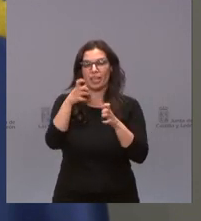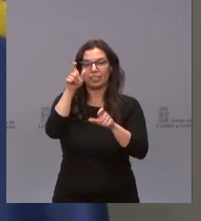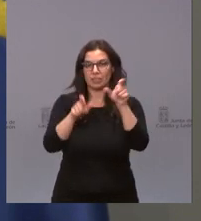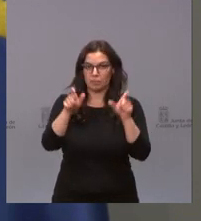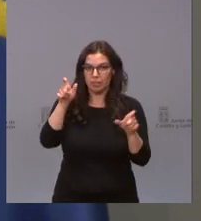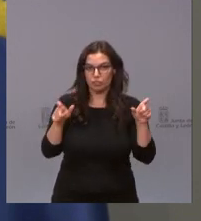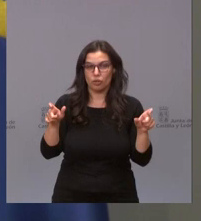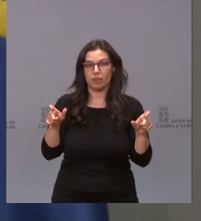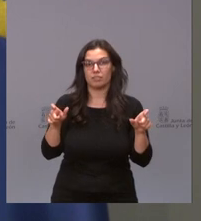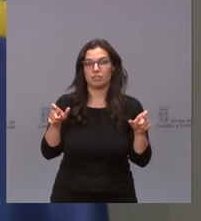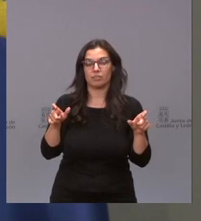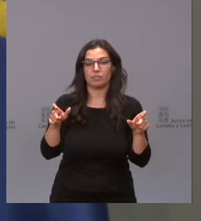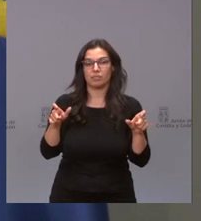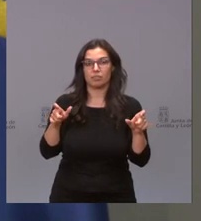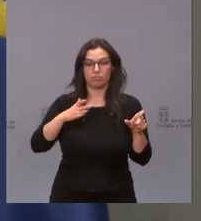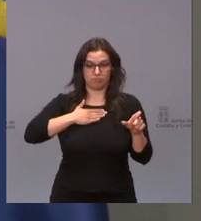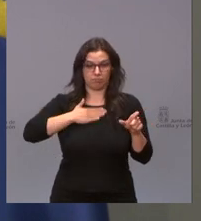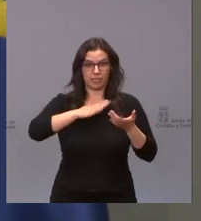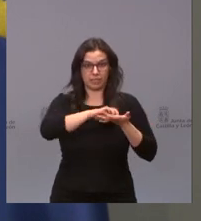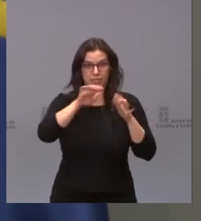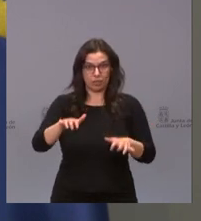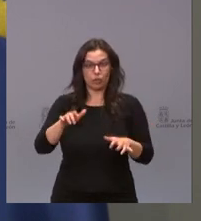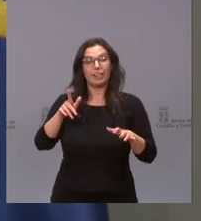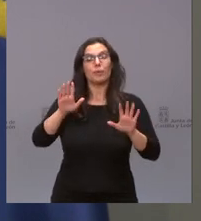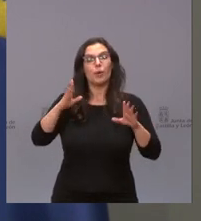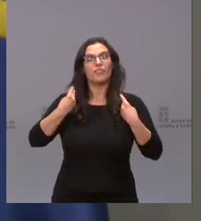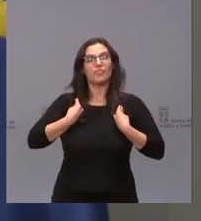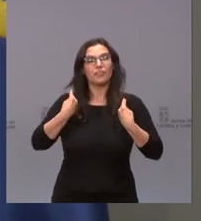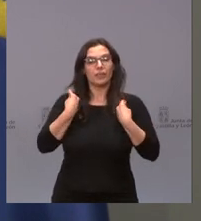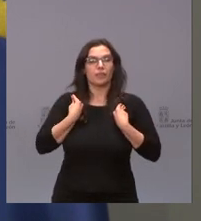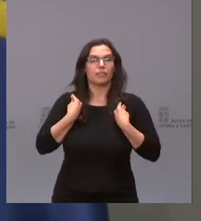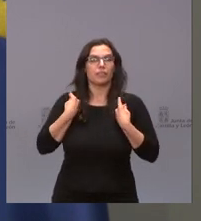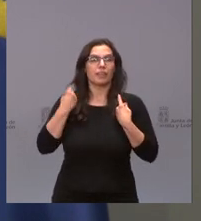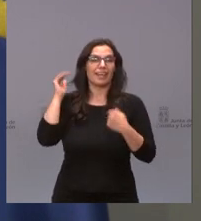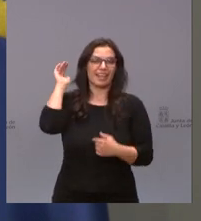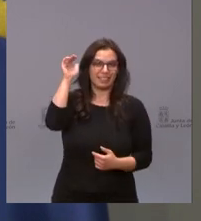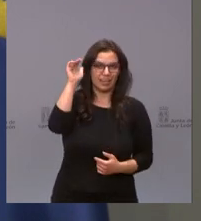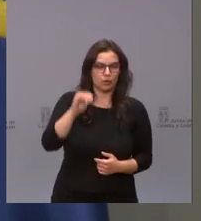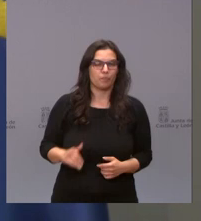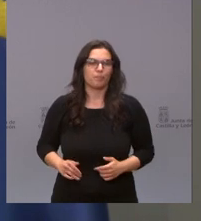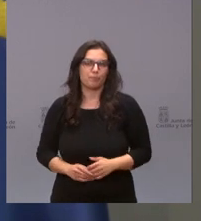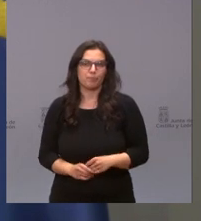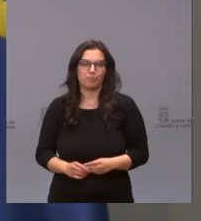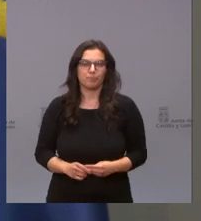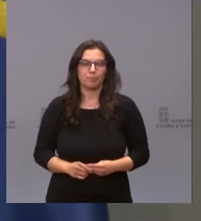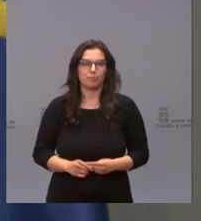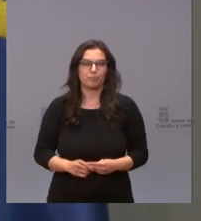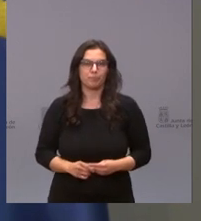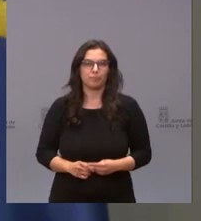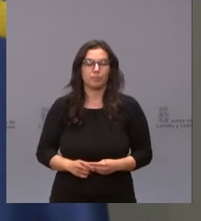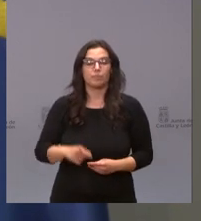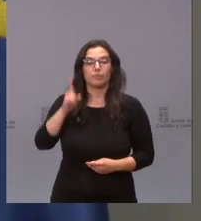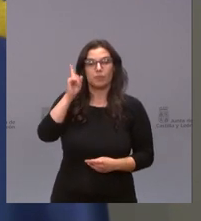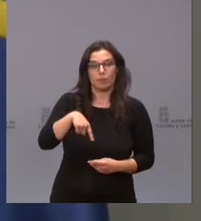castellanas y leonesas residiendo en el extranjero. Tienen en la nota de